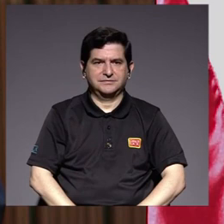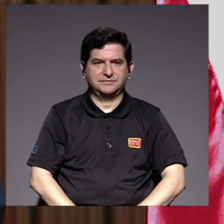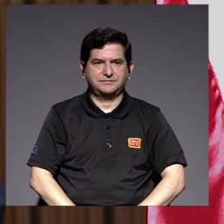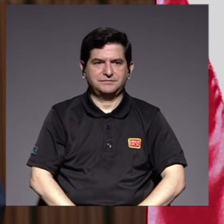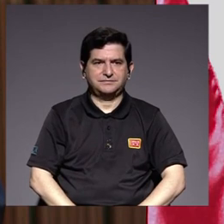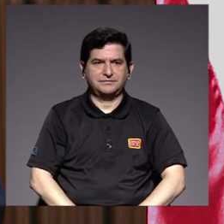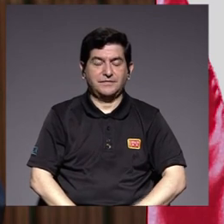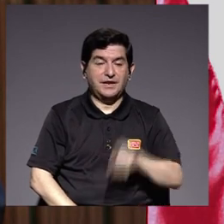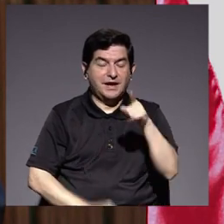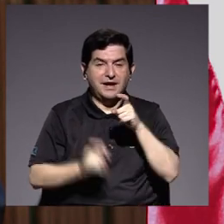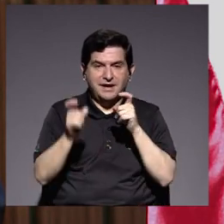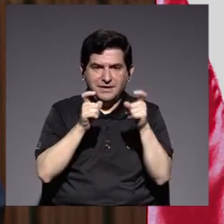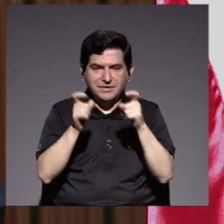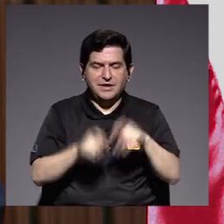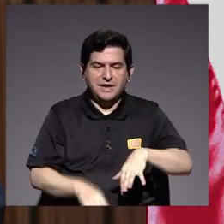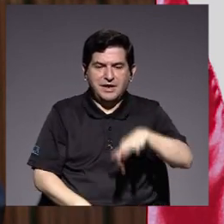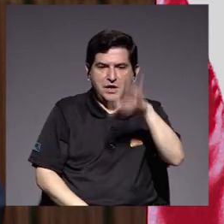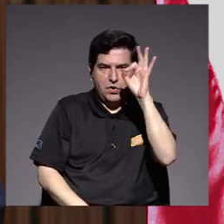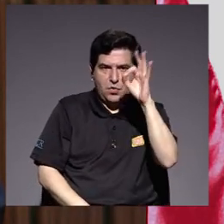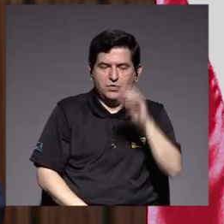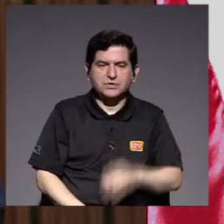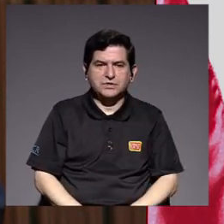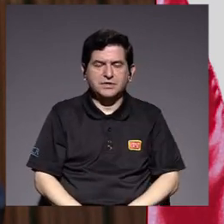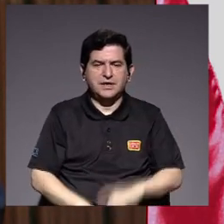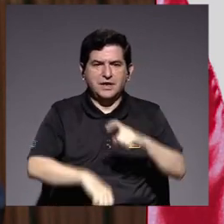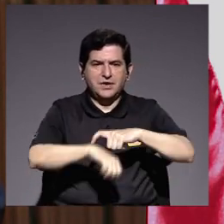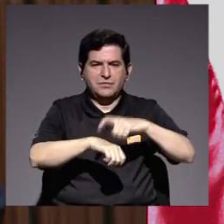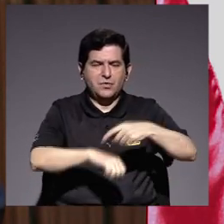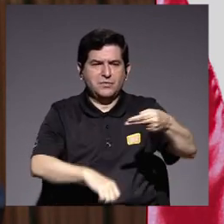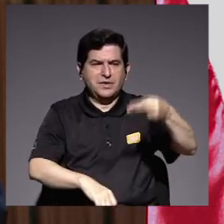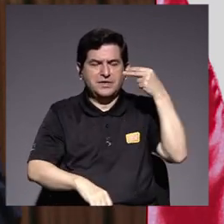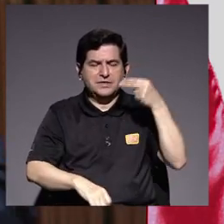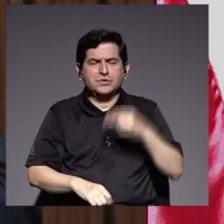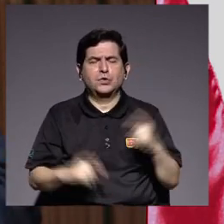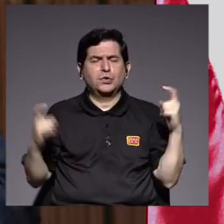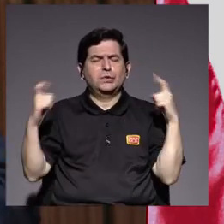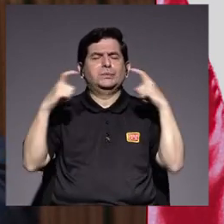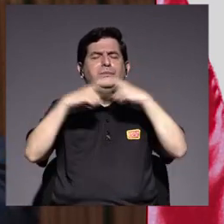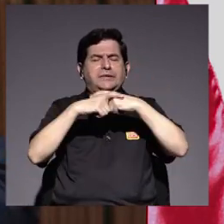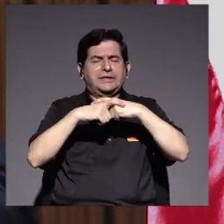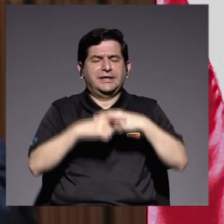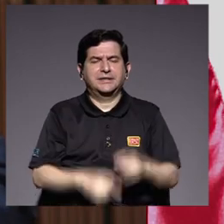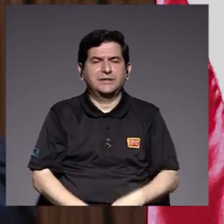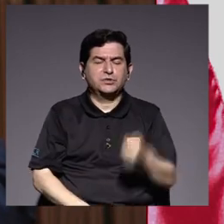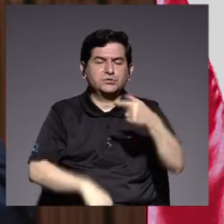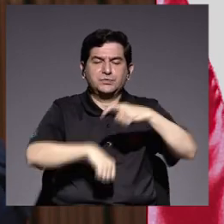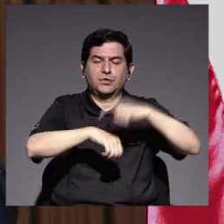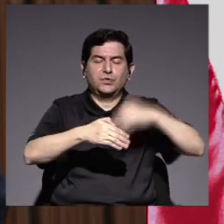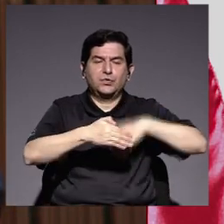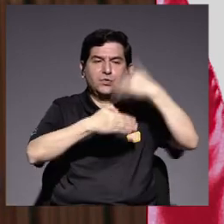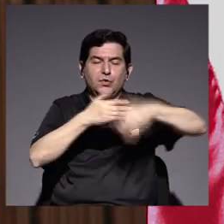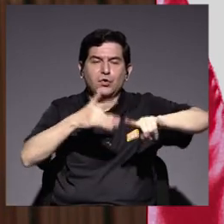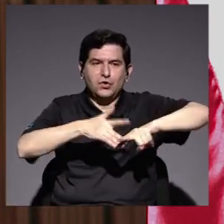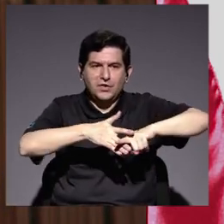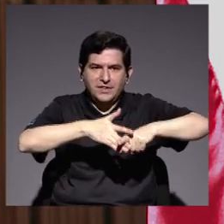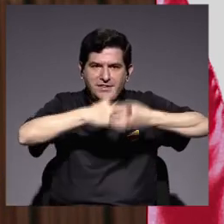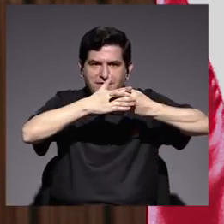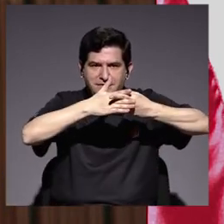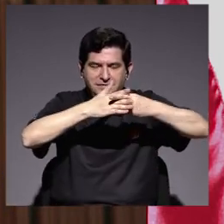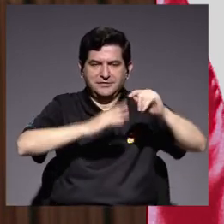esta administración ha encontrado coyunturas de compleja magnitud poco tiempo después de iniciar